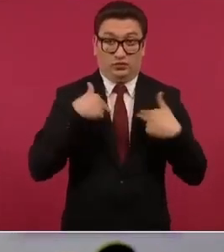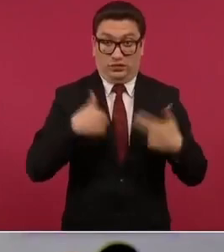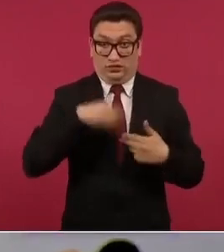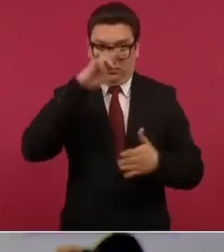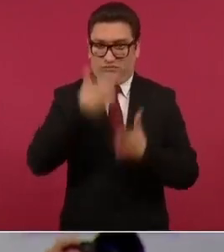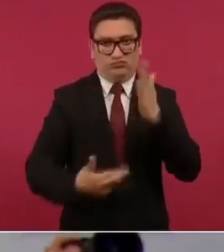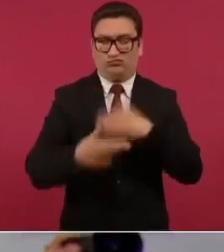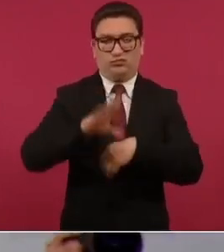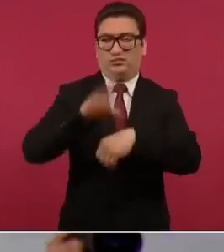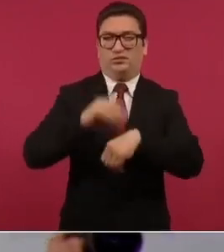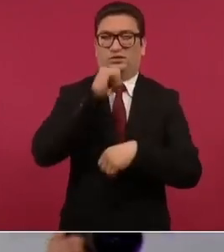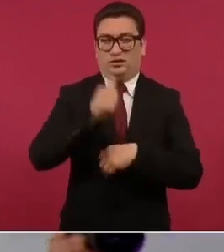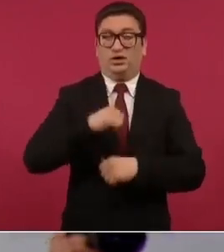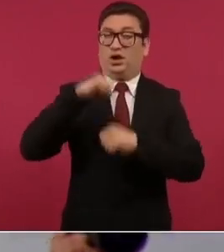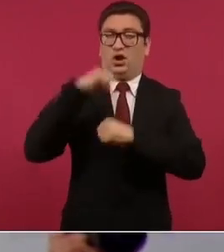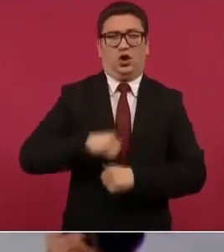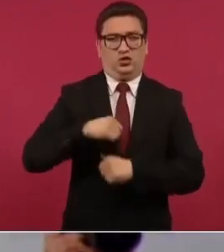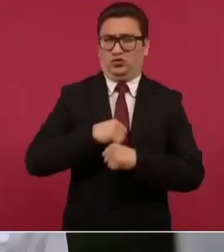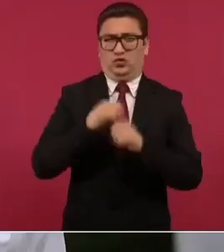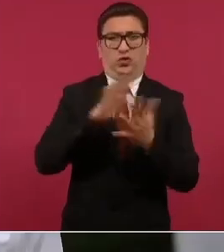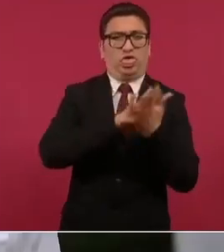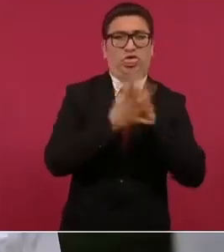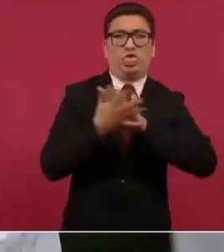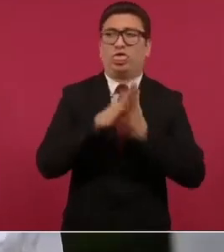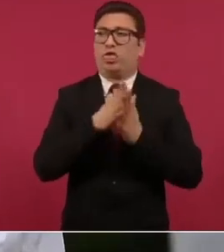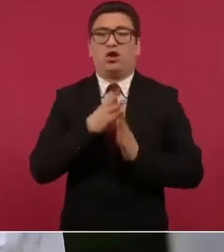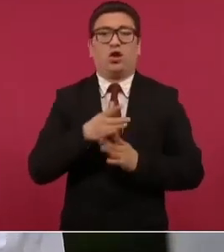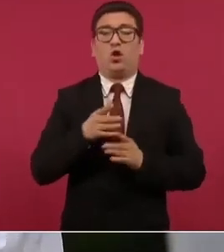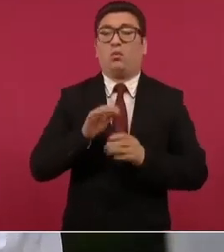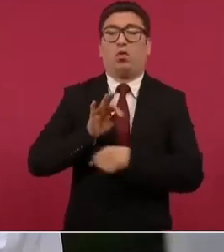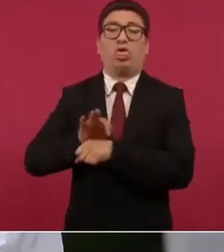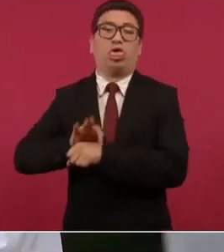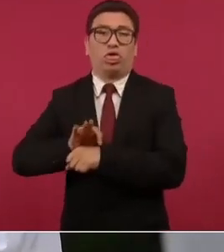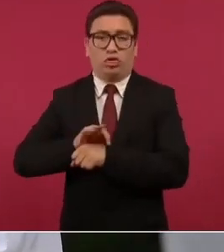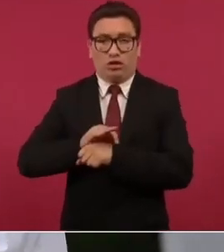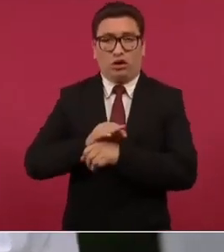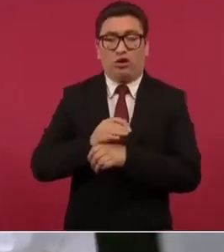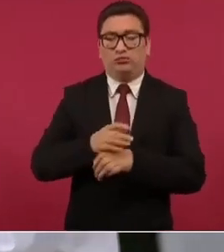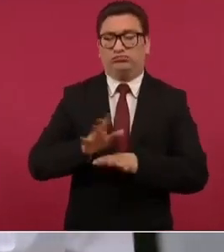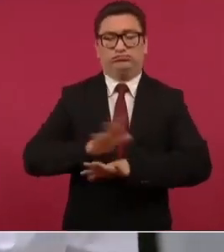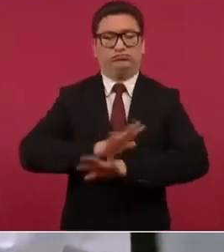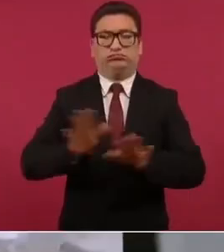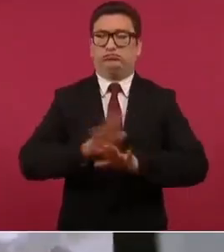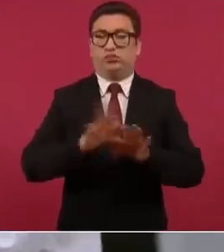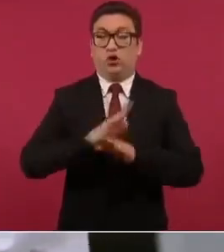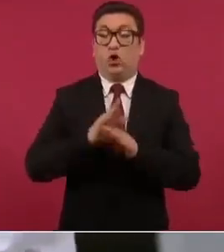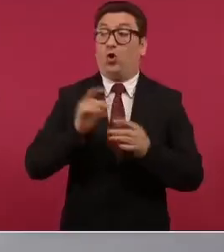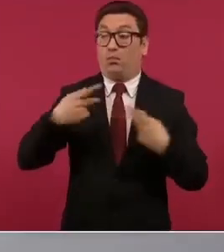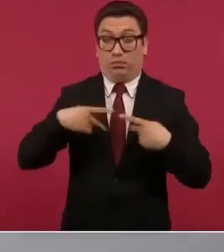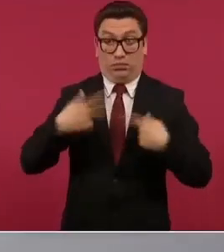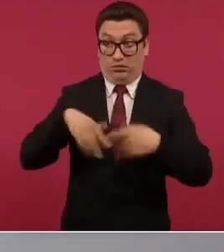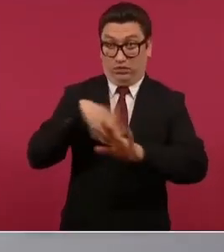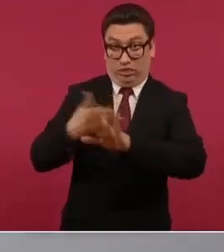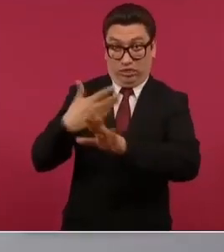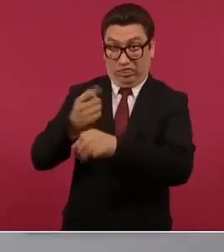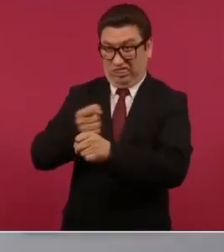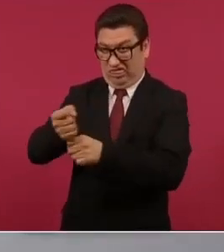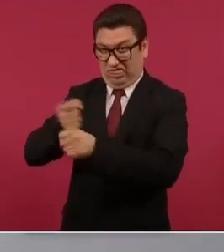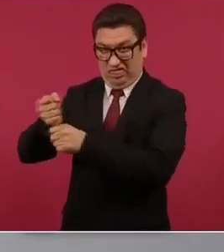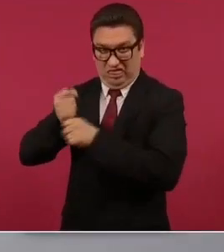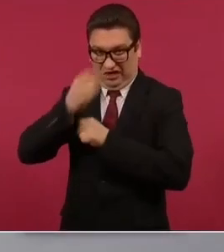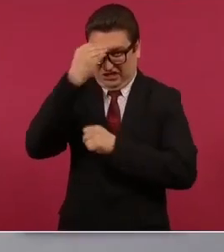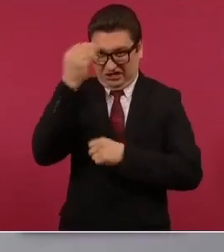autoridad no es cómplice encubridora y ejecutora de torturas y